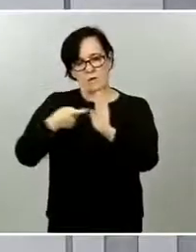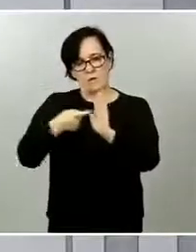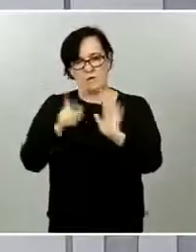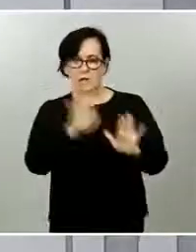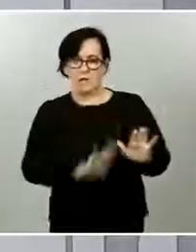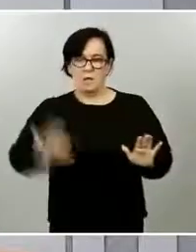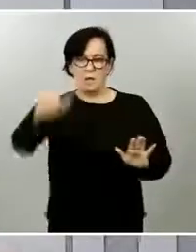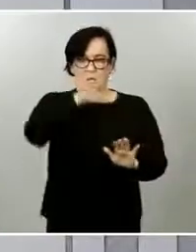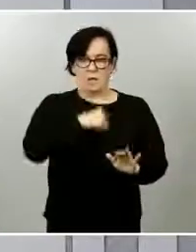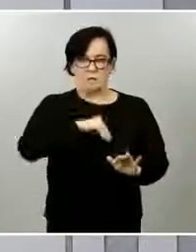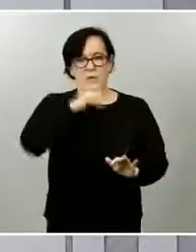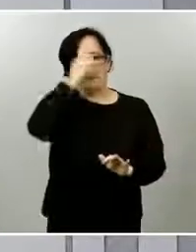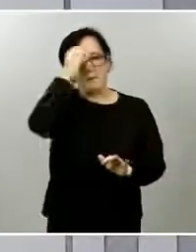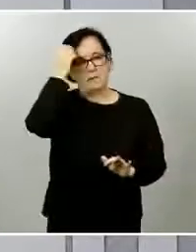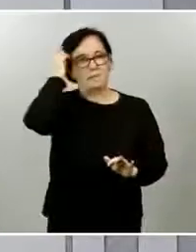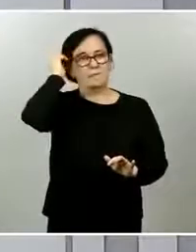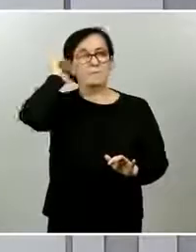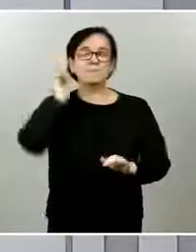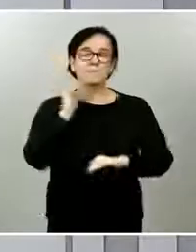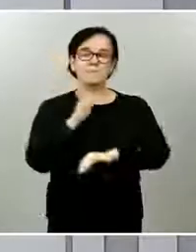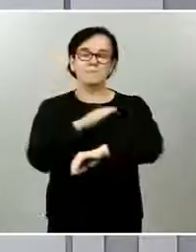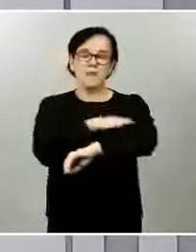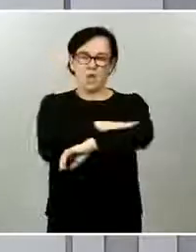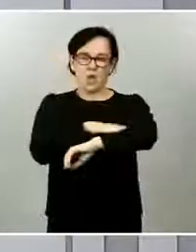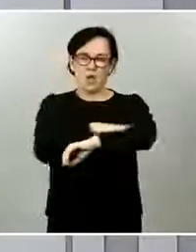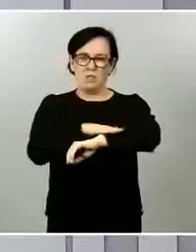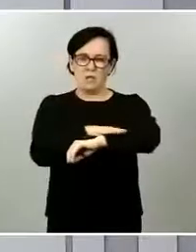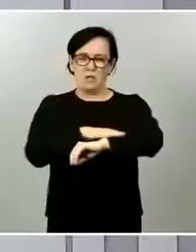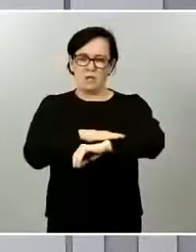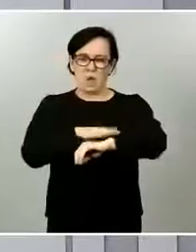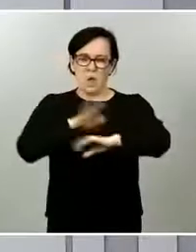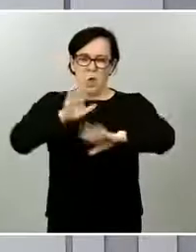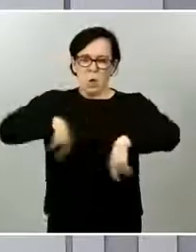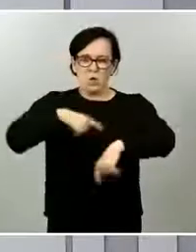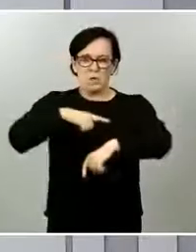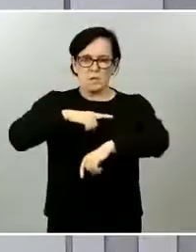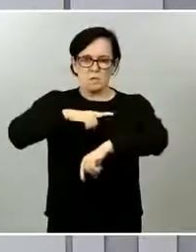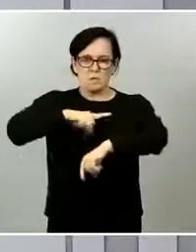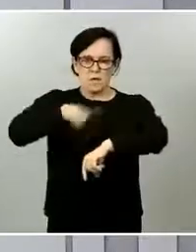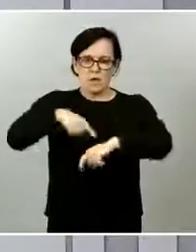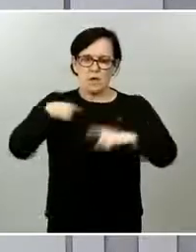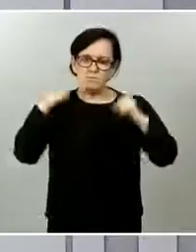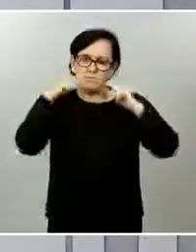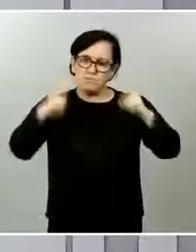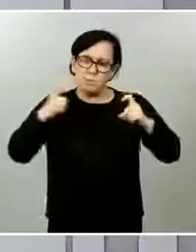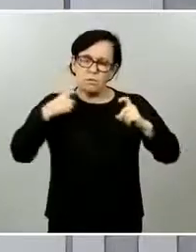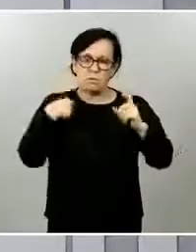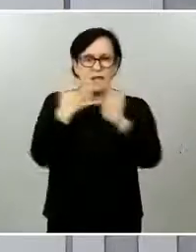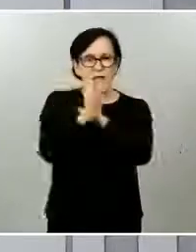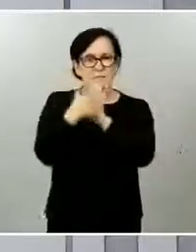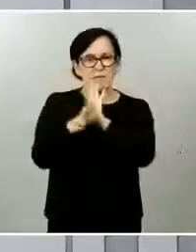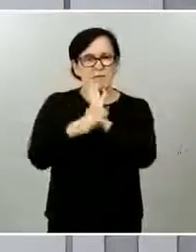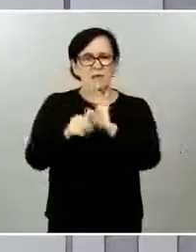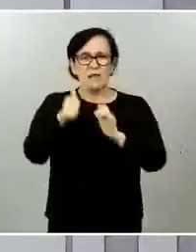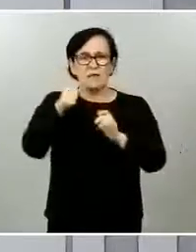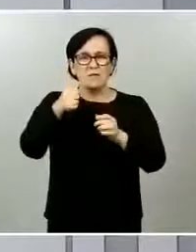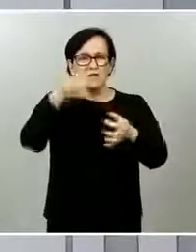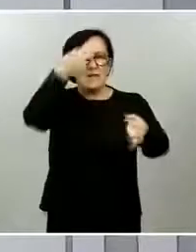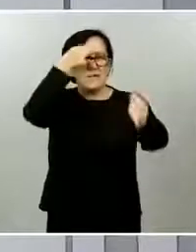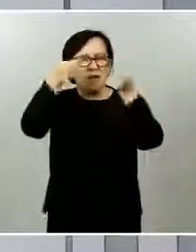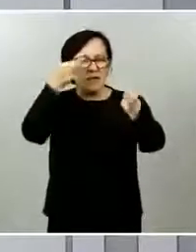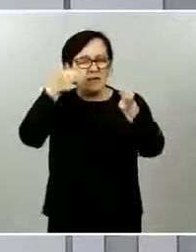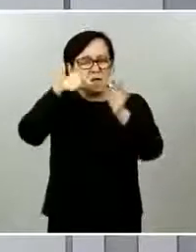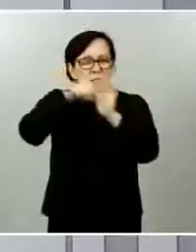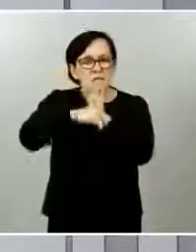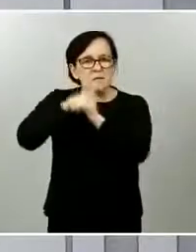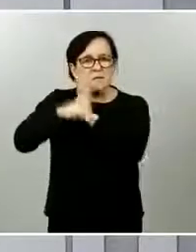hoy la jornada se ha centrado en gran medida en el proceso de desescalada en el conjunto del país. Creo que desde el